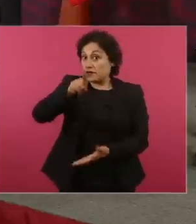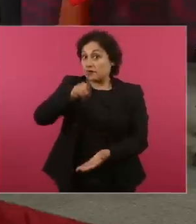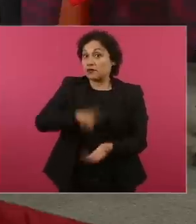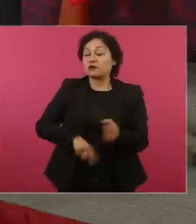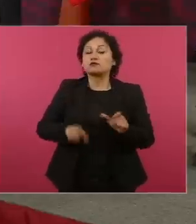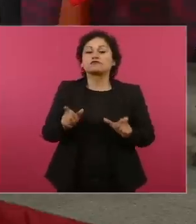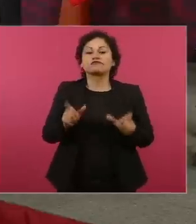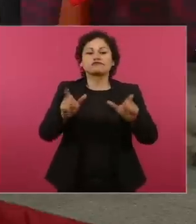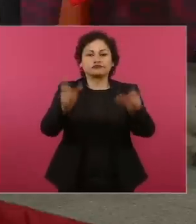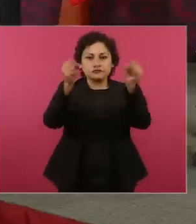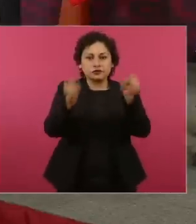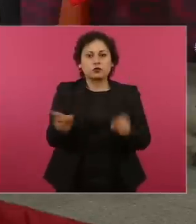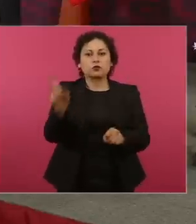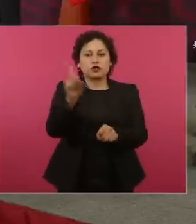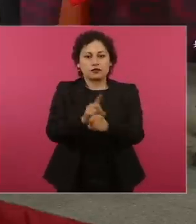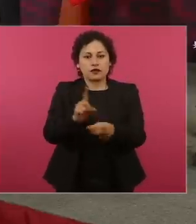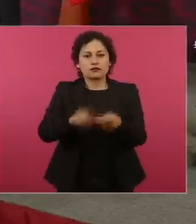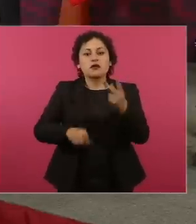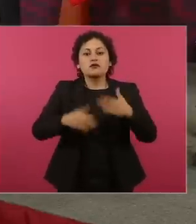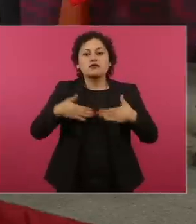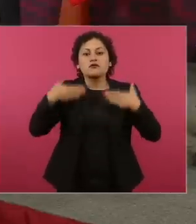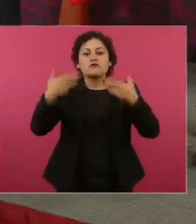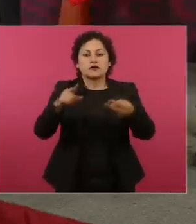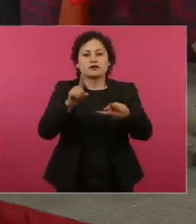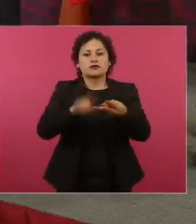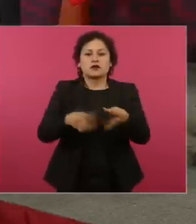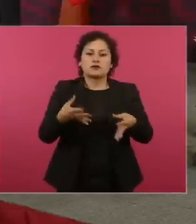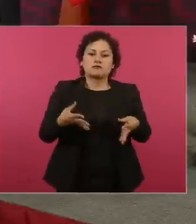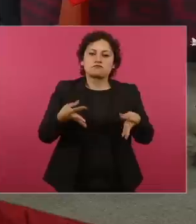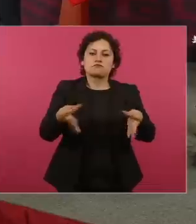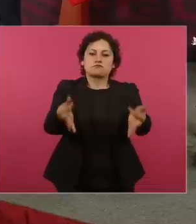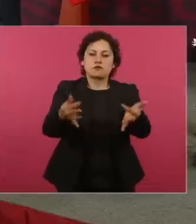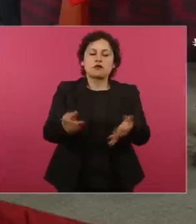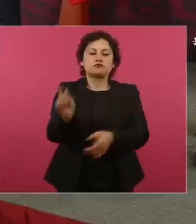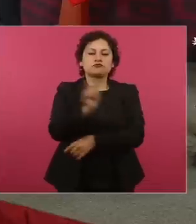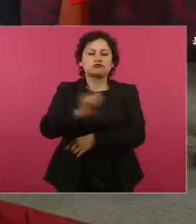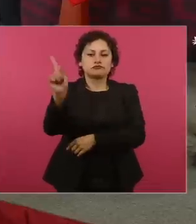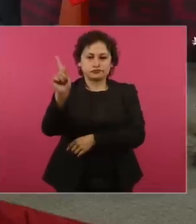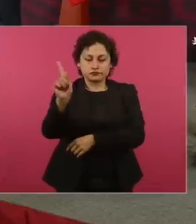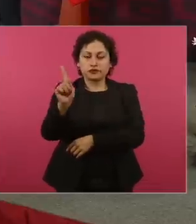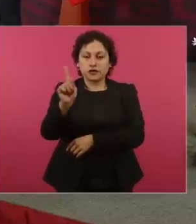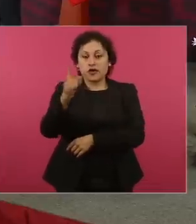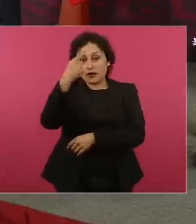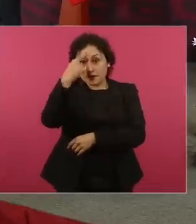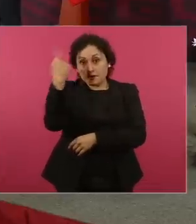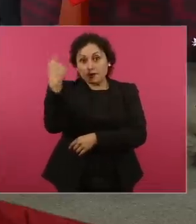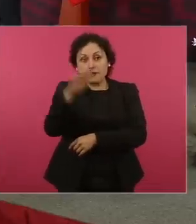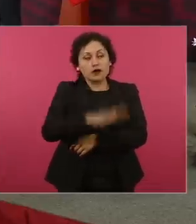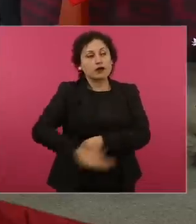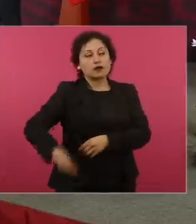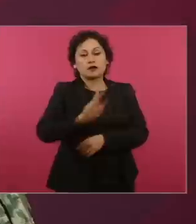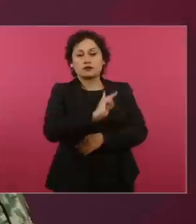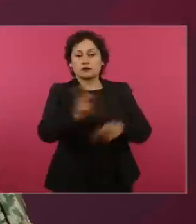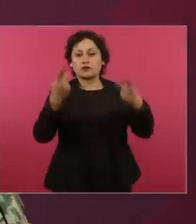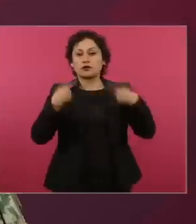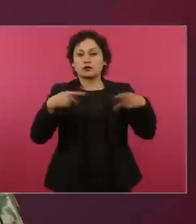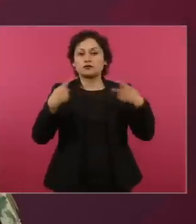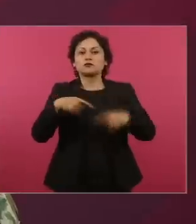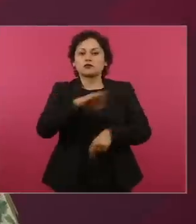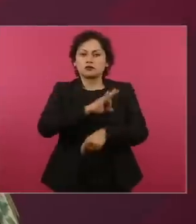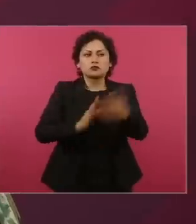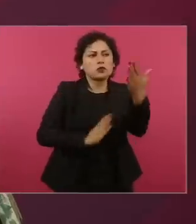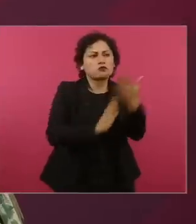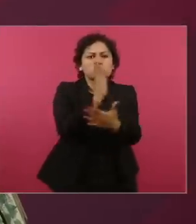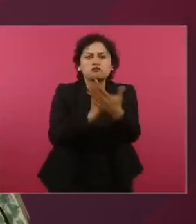confianza y calidad, estableciendo como prioridad impulsar el acceso de la población a diversos